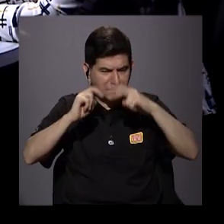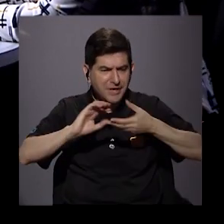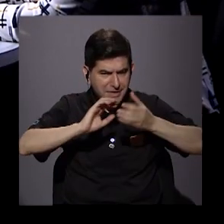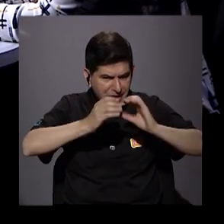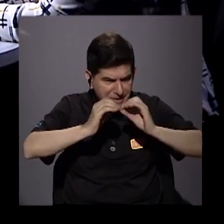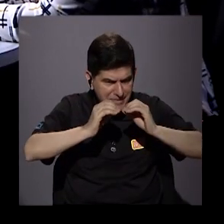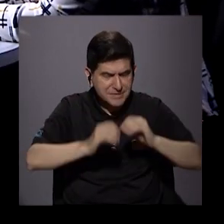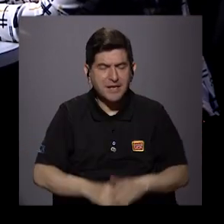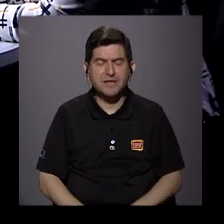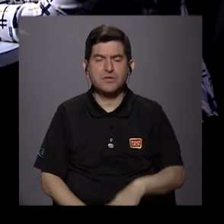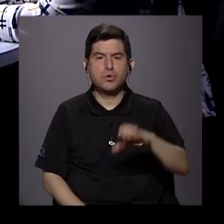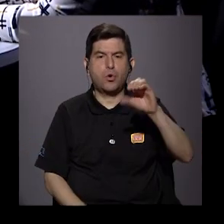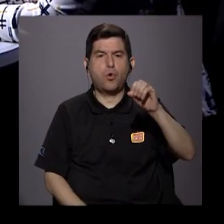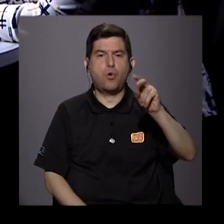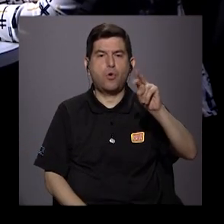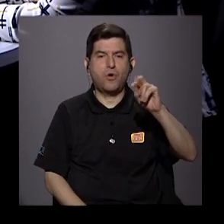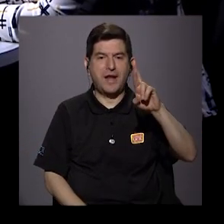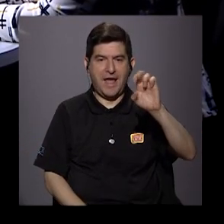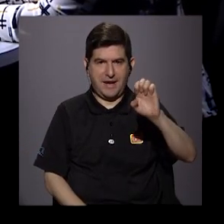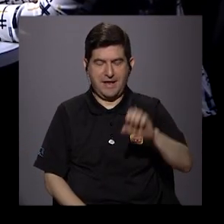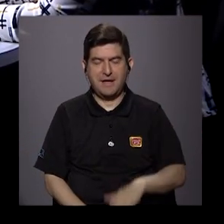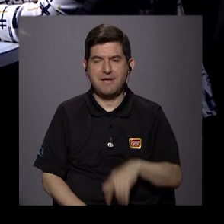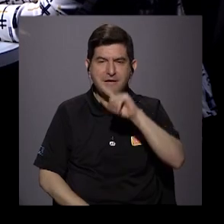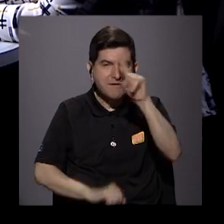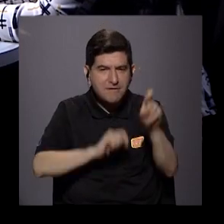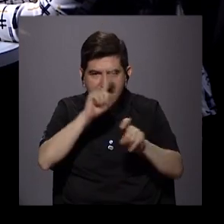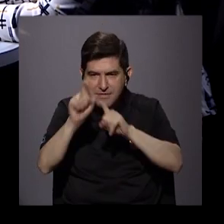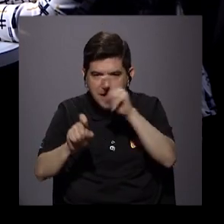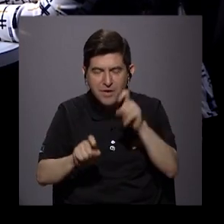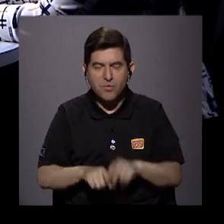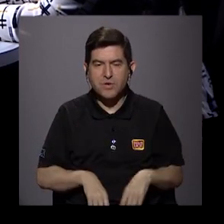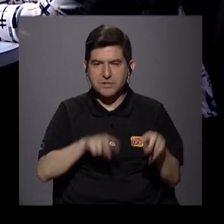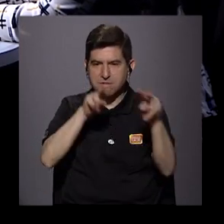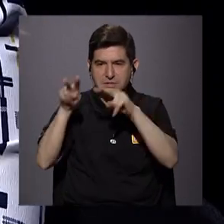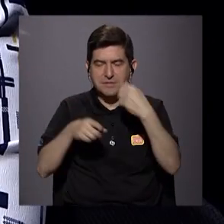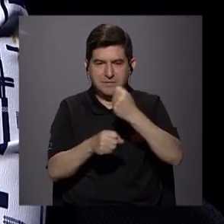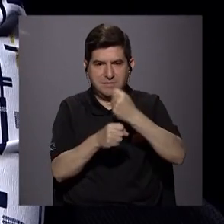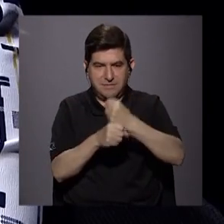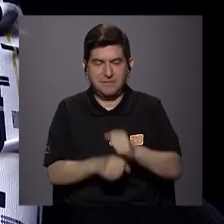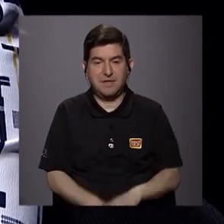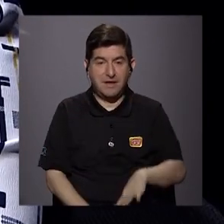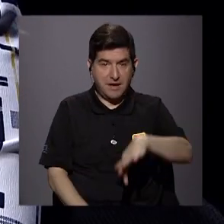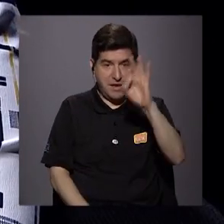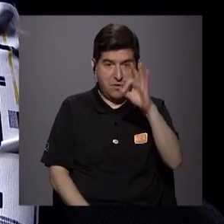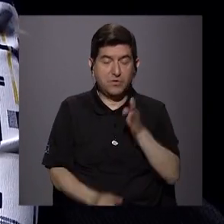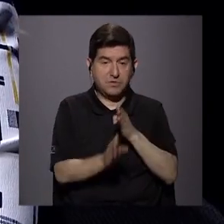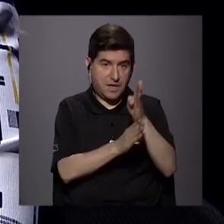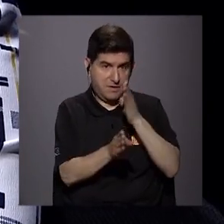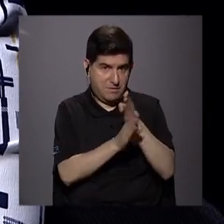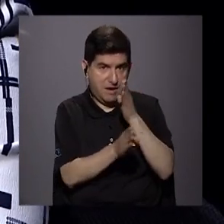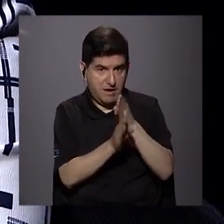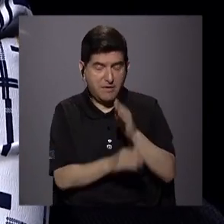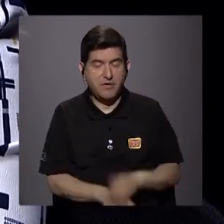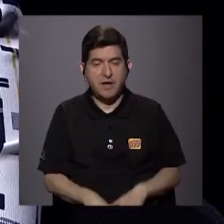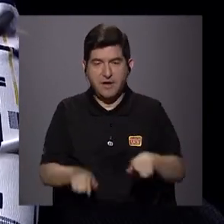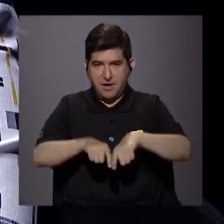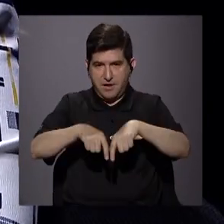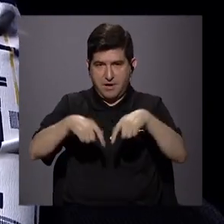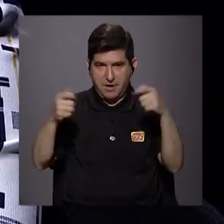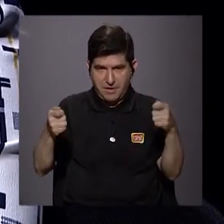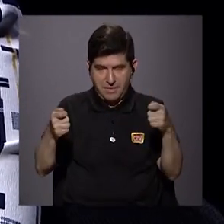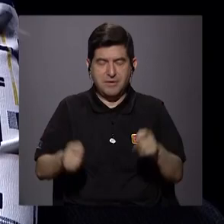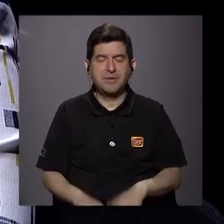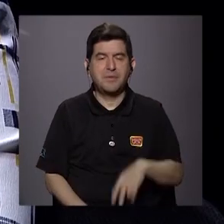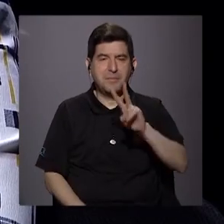los datos de CONARA, ¿verdad? De la encuesta del observatorio laboral, y bueno, encontramos carreras como, por ejemplo, periodismo tiene